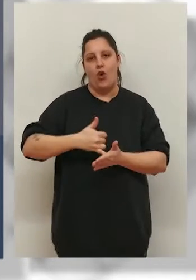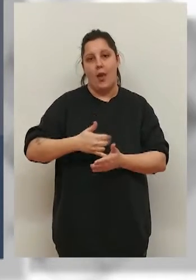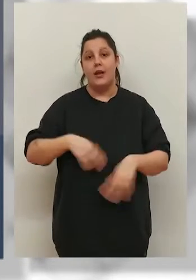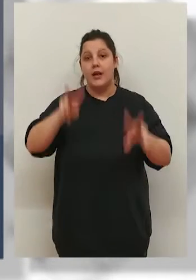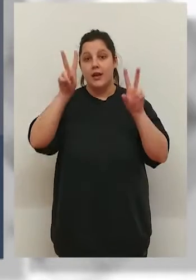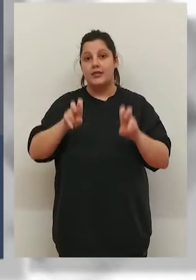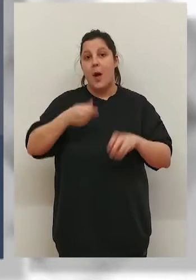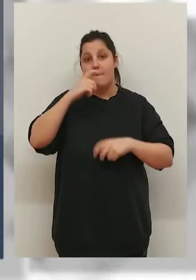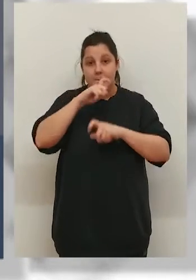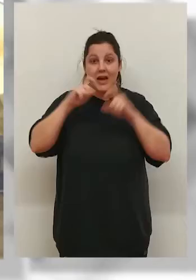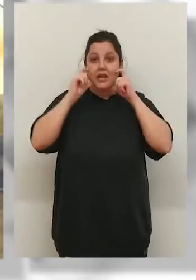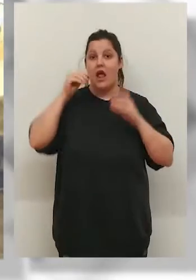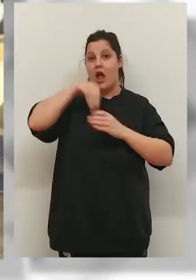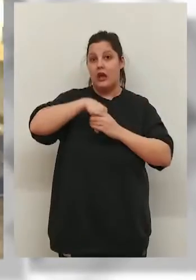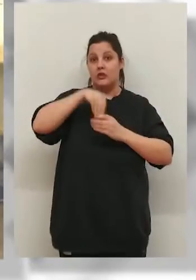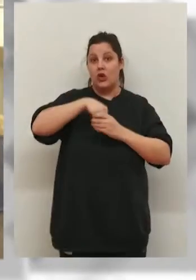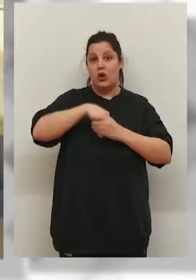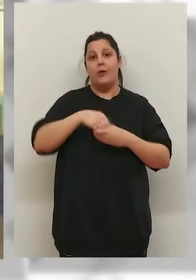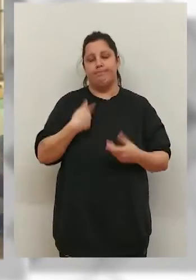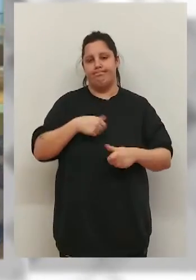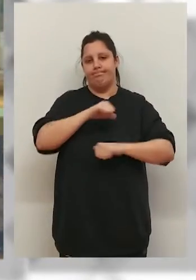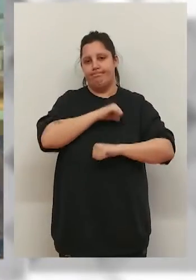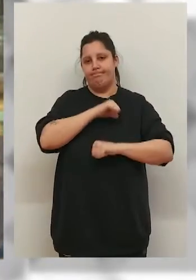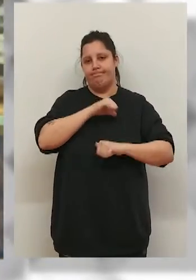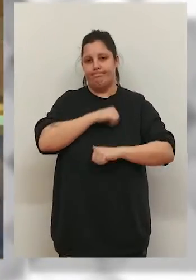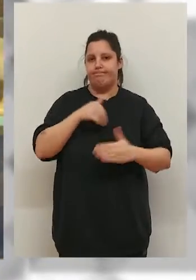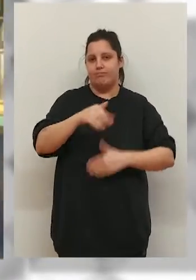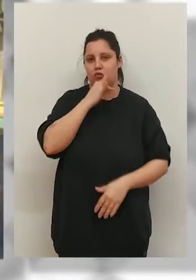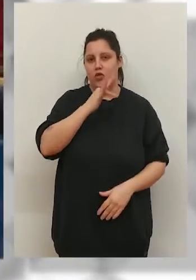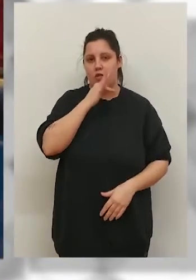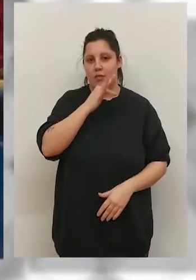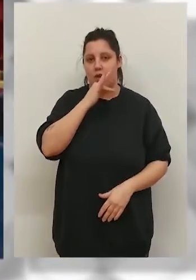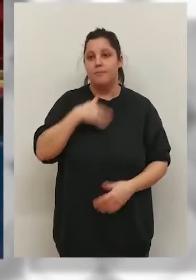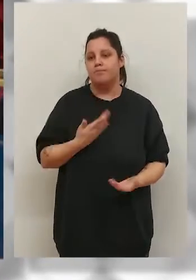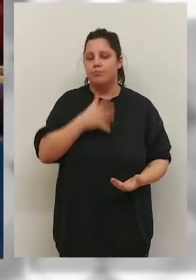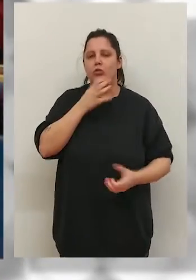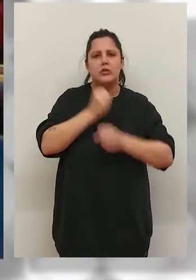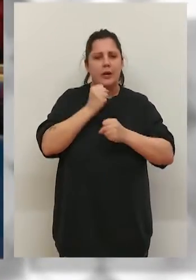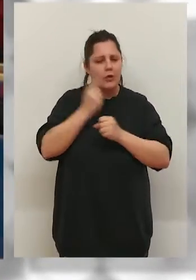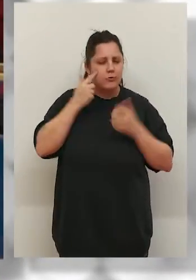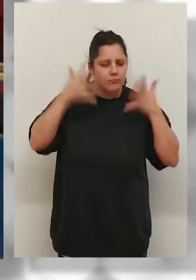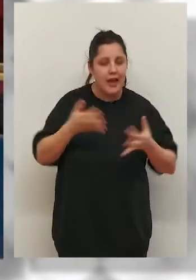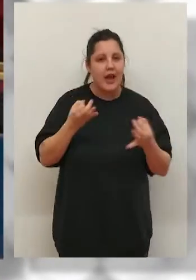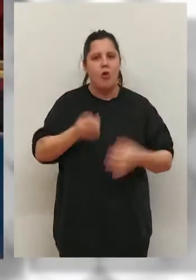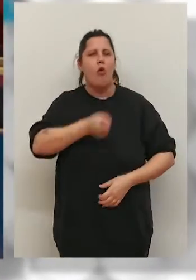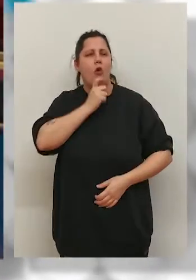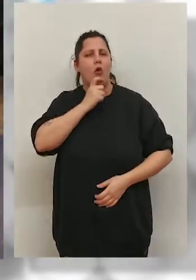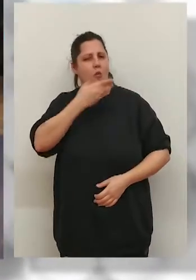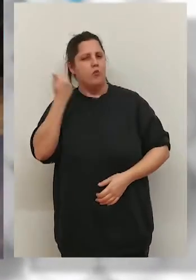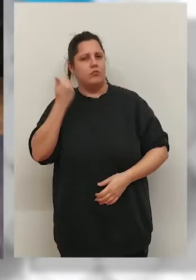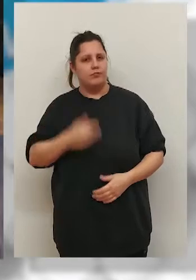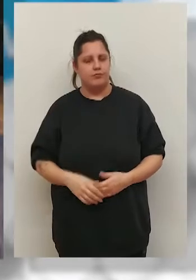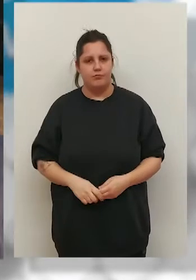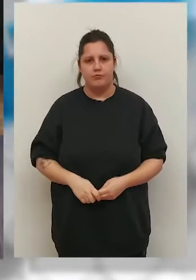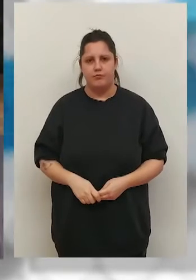vulnerable. En cuanto a la retirada de las mascarillas en interiores, todavía toca esperar. Ahora, más que en el cuándo, se está trabajando en el copo.